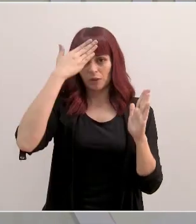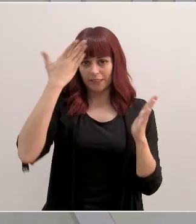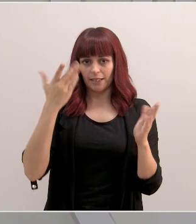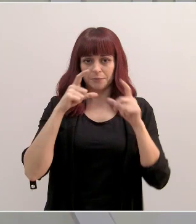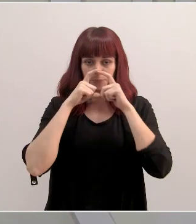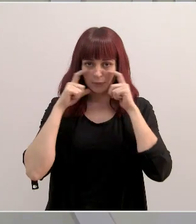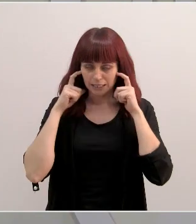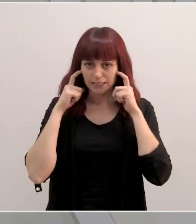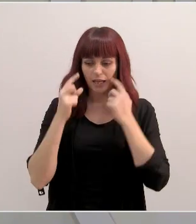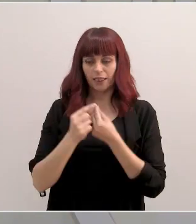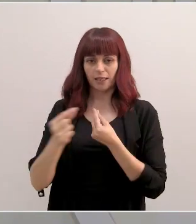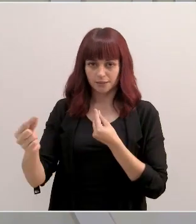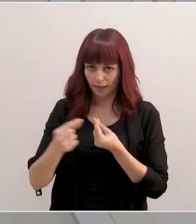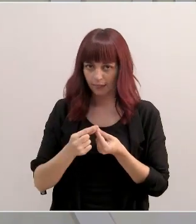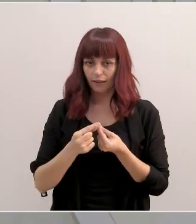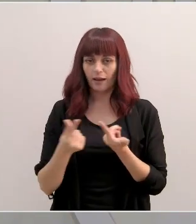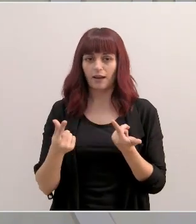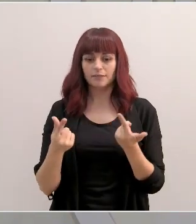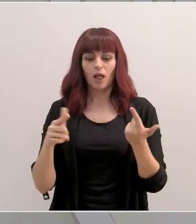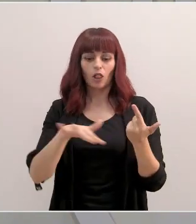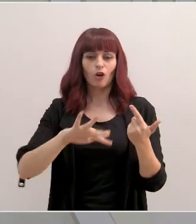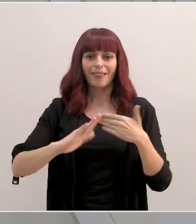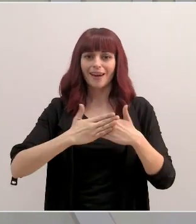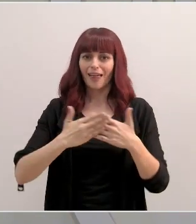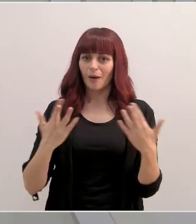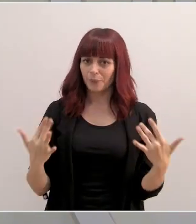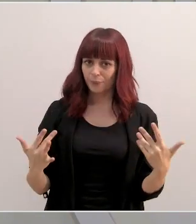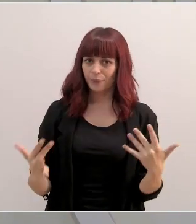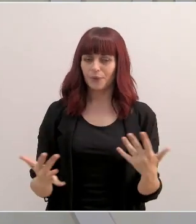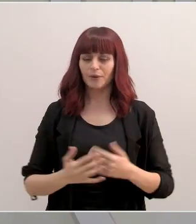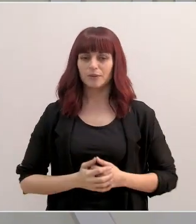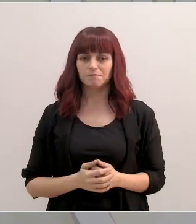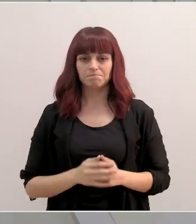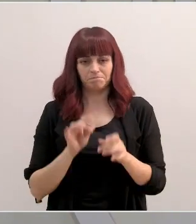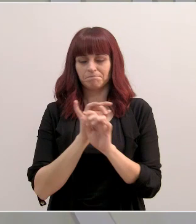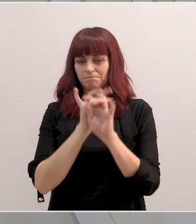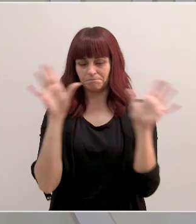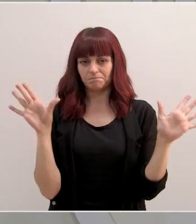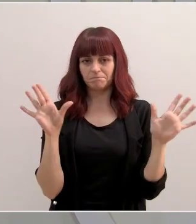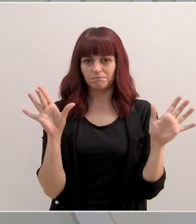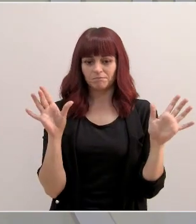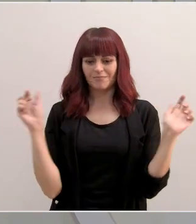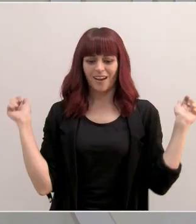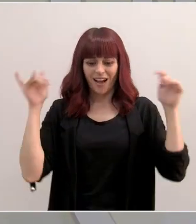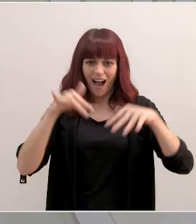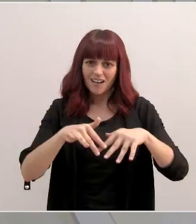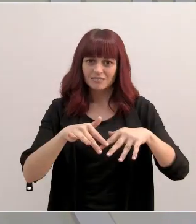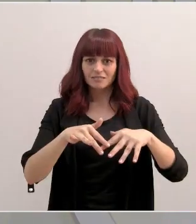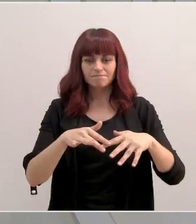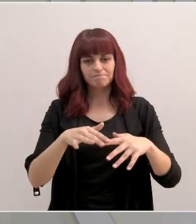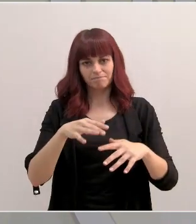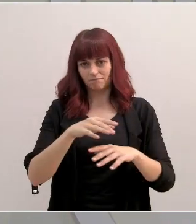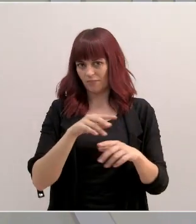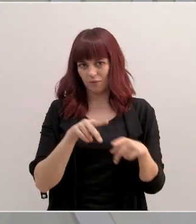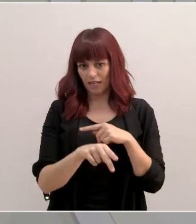usemos la mascarilla, mantengamos el distanciamiento, ventilemos los espacios cerrados y, por supuesto, evitemos las aglomeraciones y, un